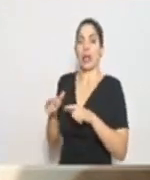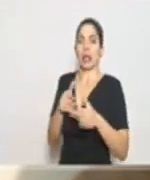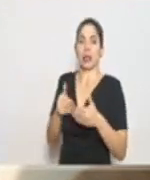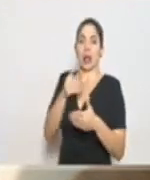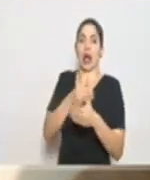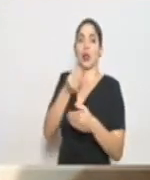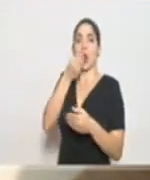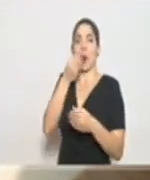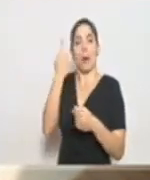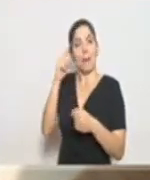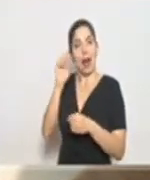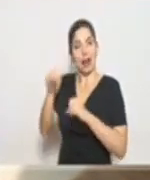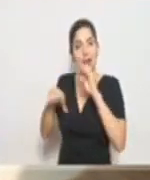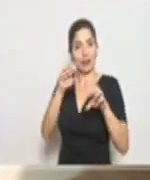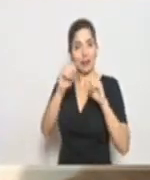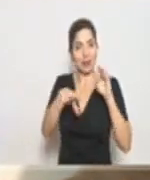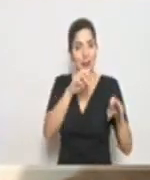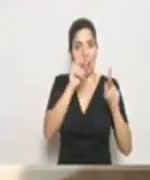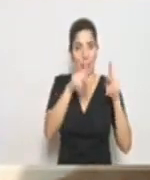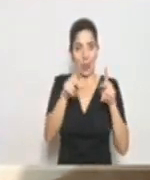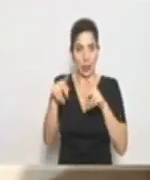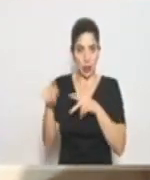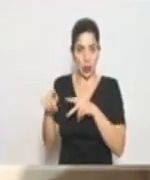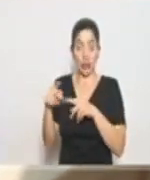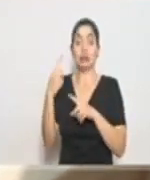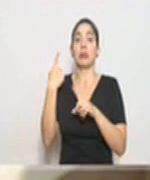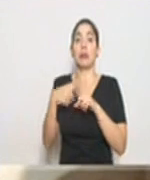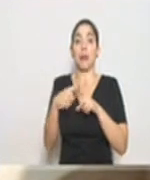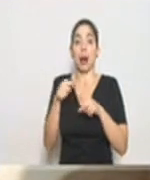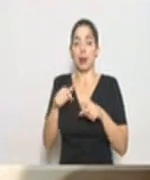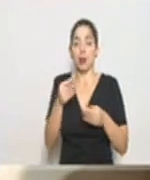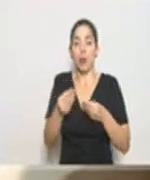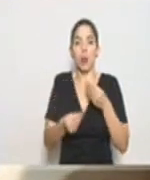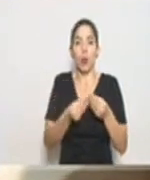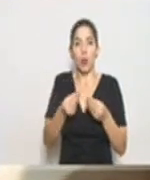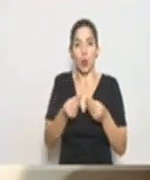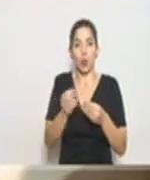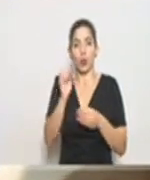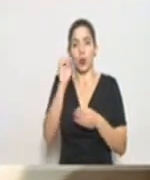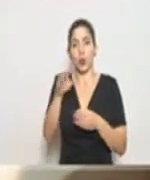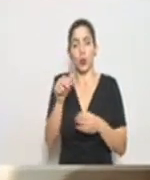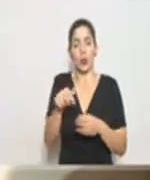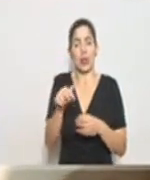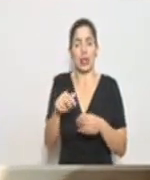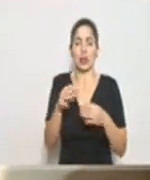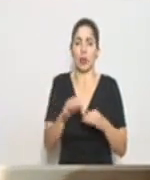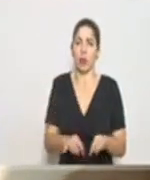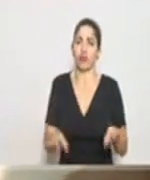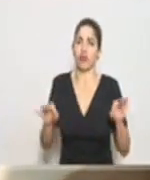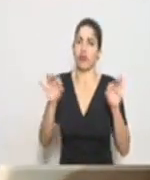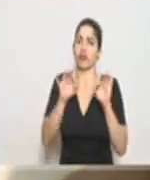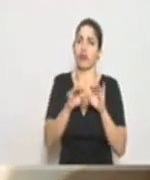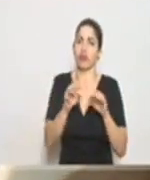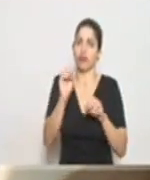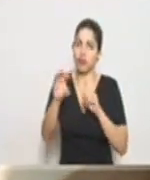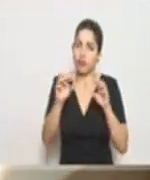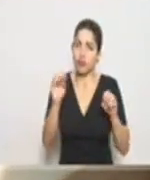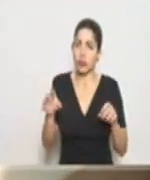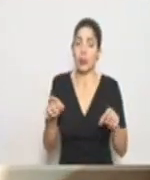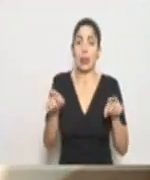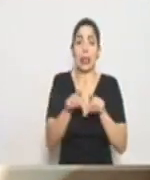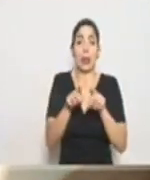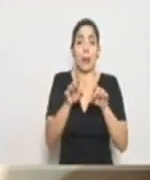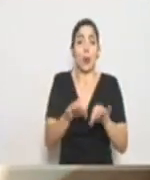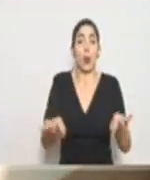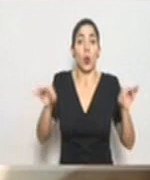a las personas y la entrega de este producto que, como decía, es tan importante. También va a ser muy